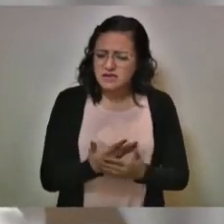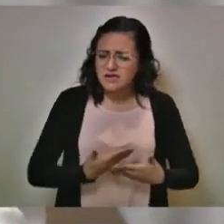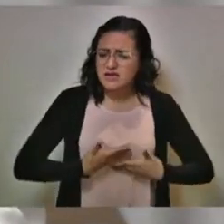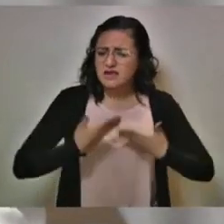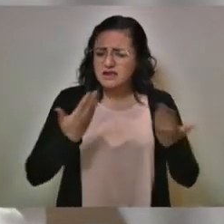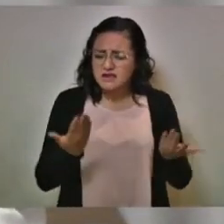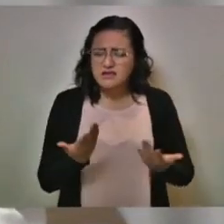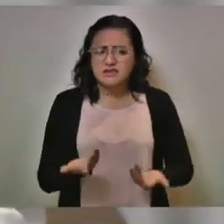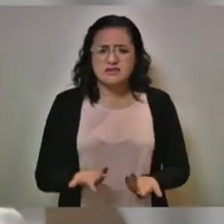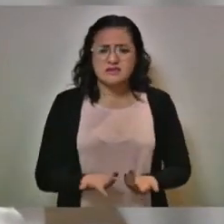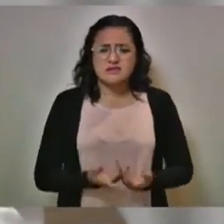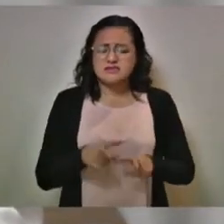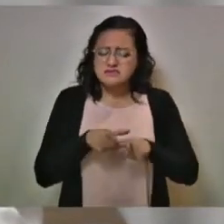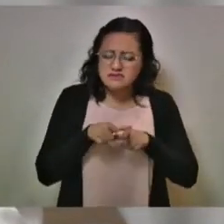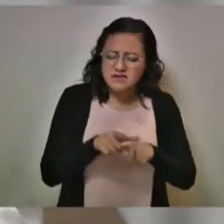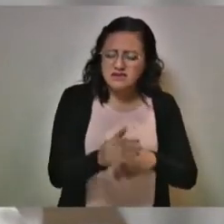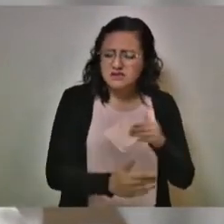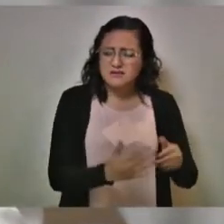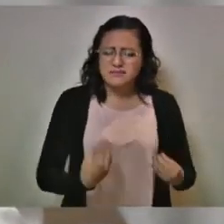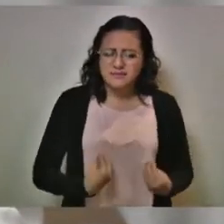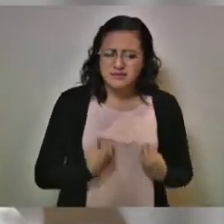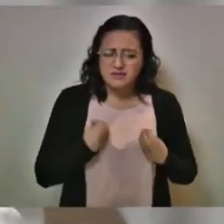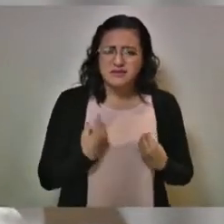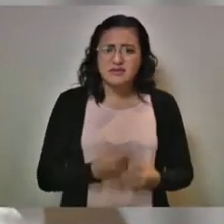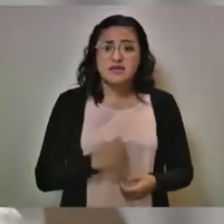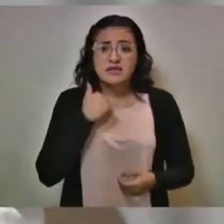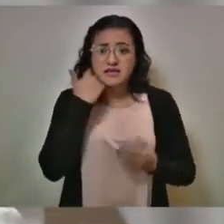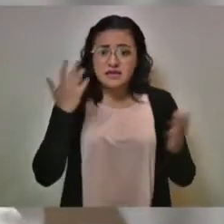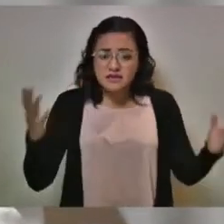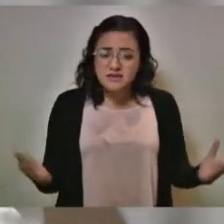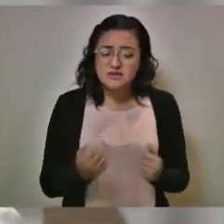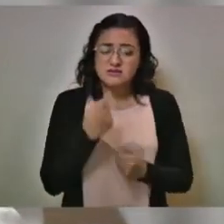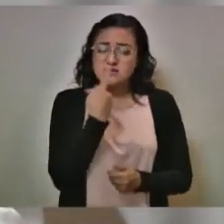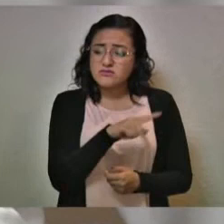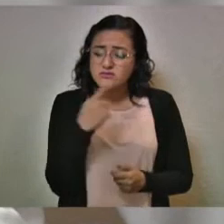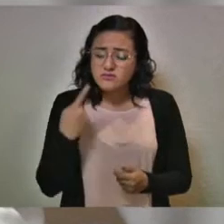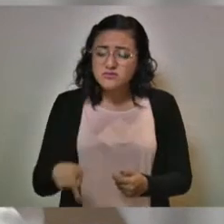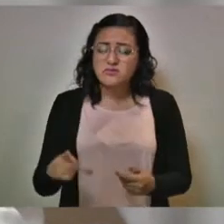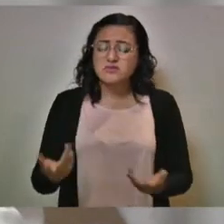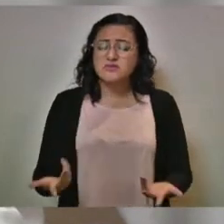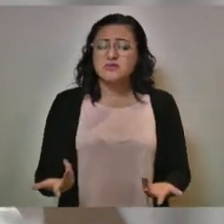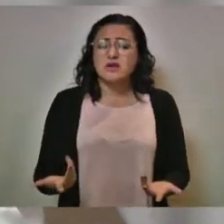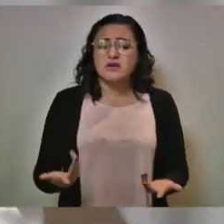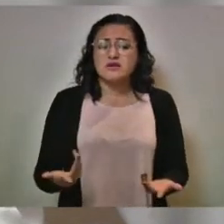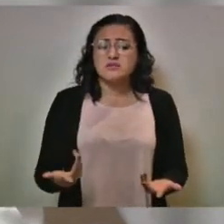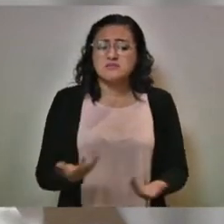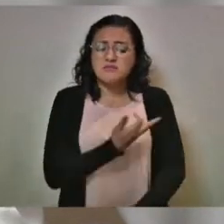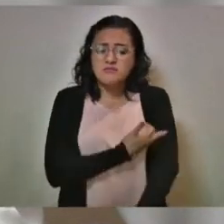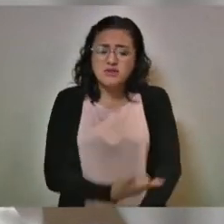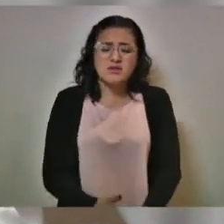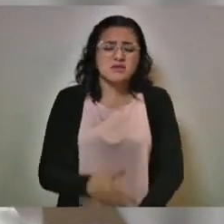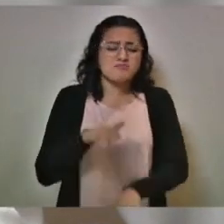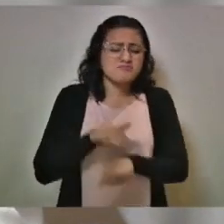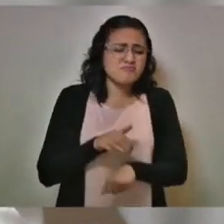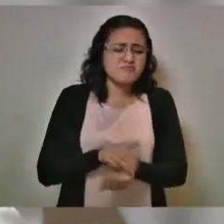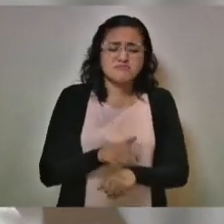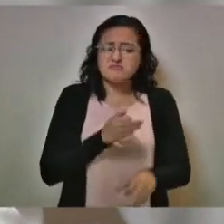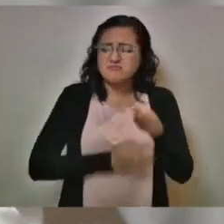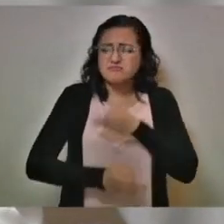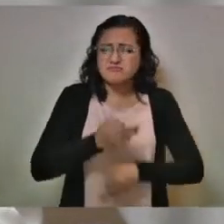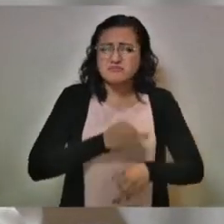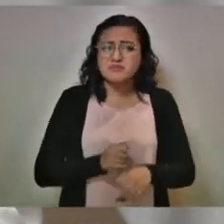a la gente que quiere salvar a su sociedad, que quiere salvar